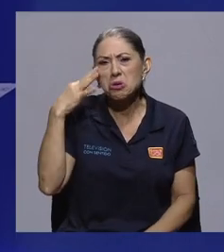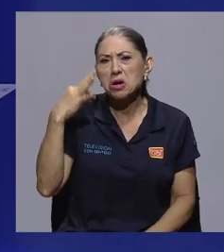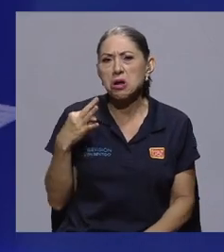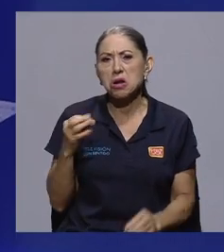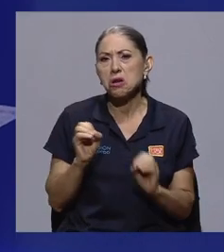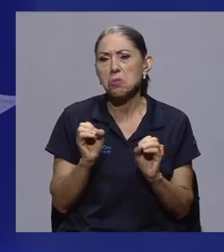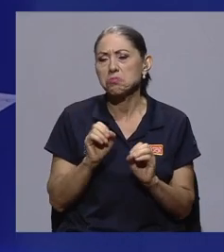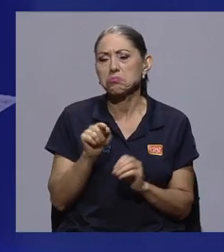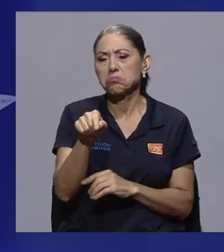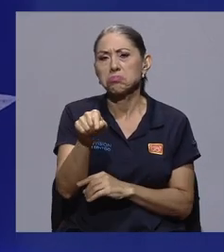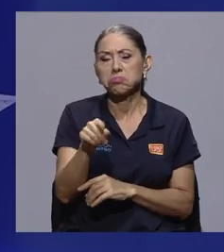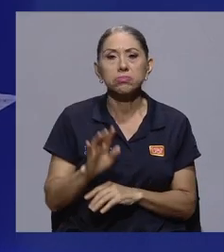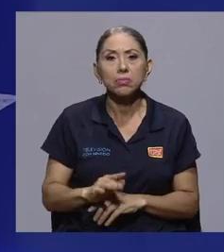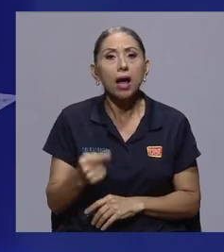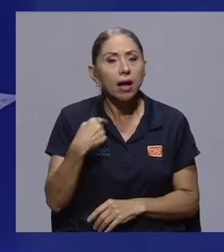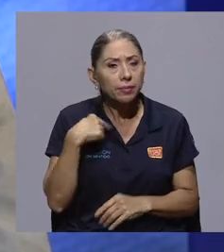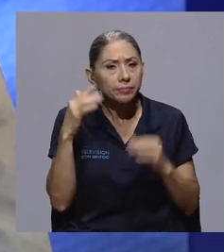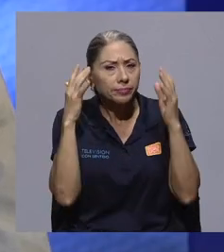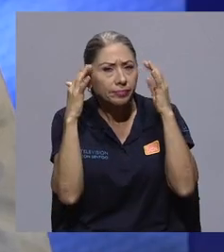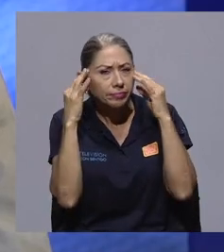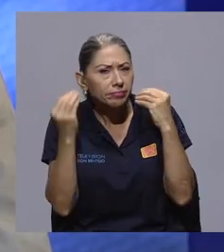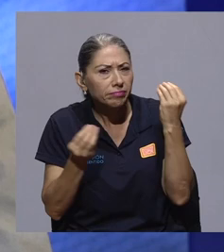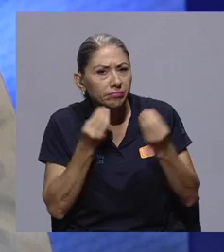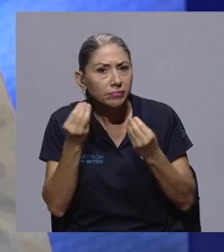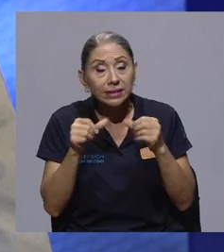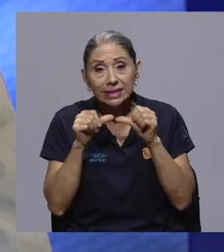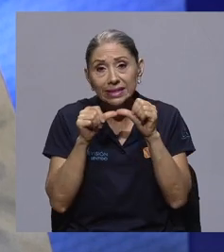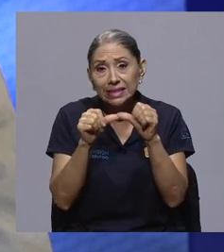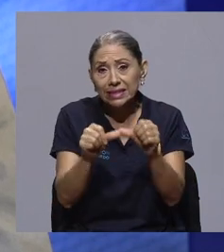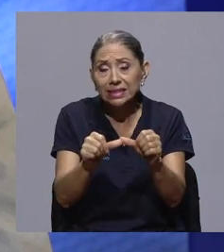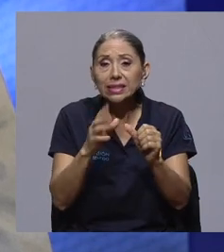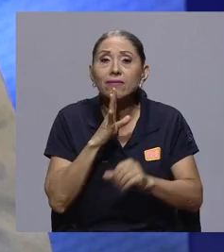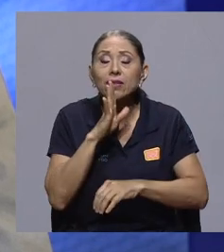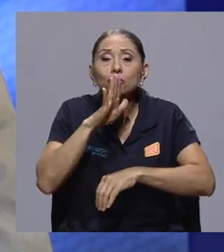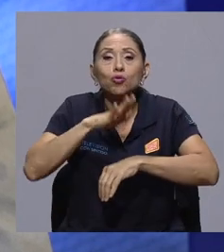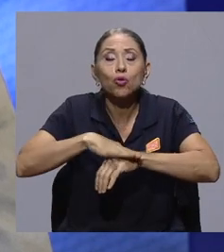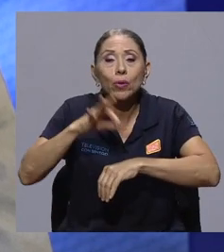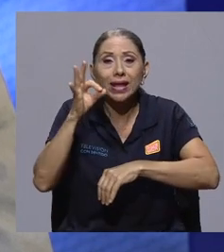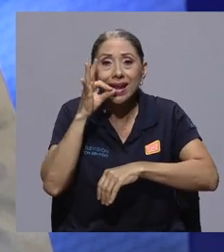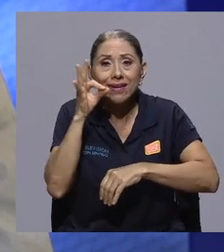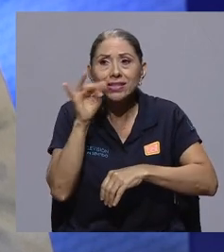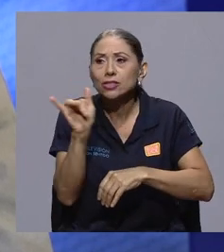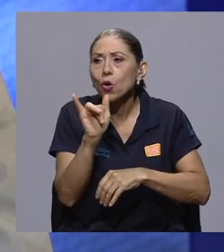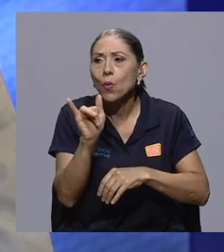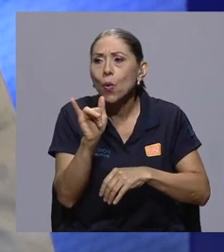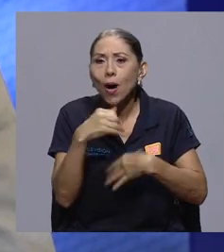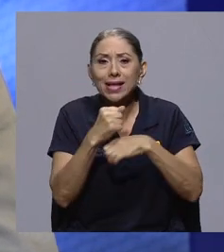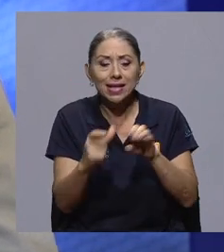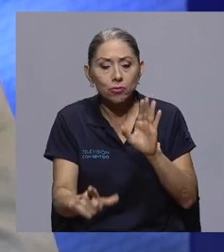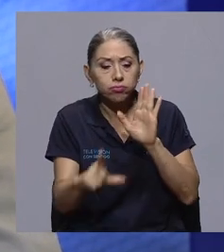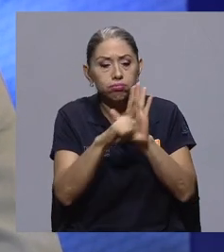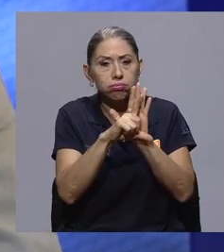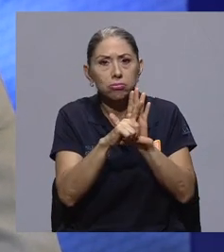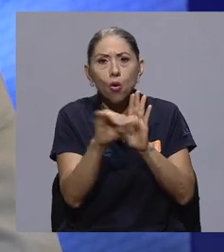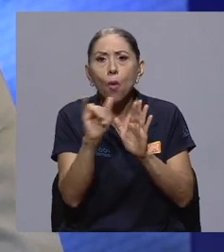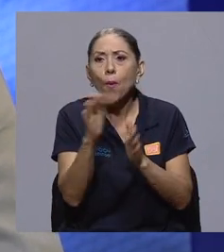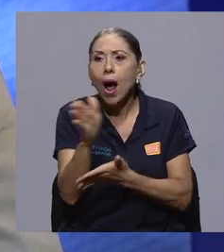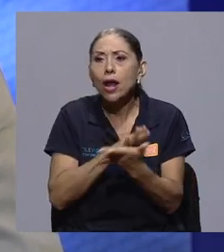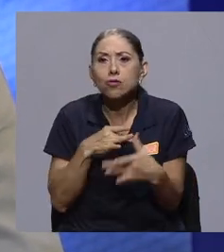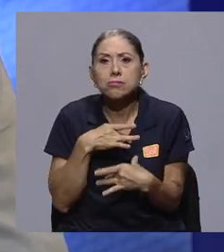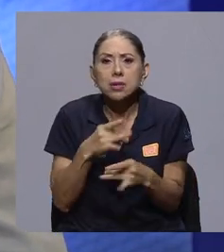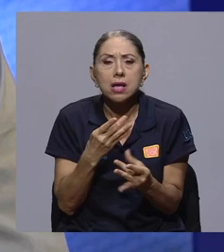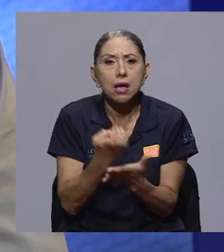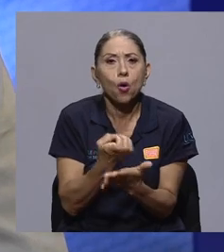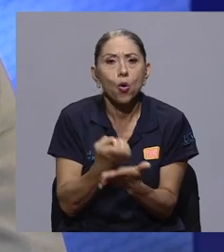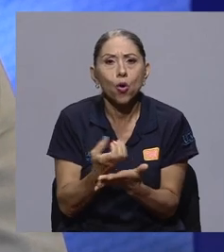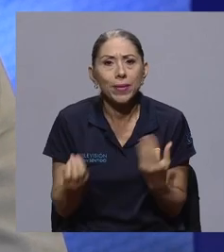ahí. A mí lo que me preocupa es que se sigue hablando del cannabis como, la regulación del cannabis como una cuestión económica, ¿verdad?,